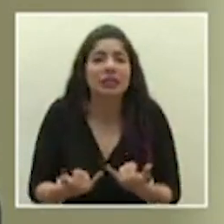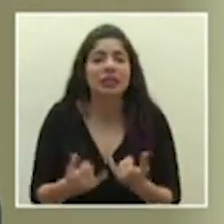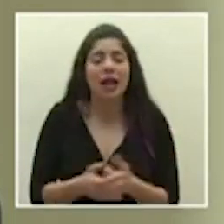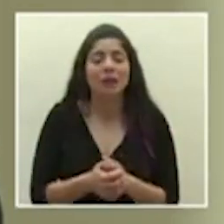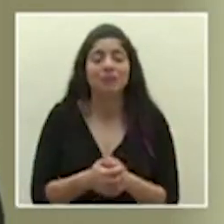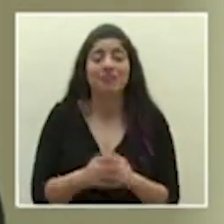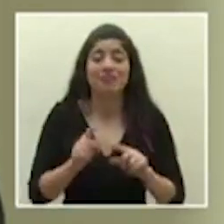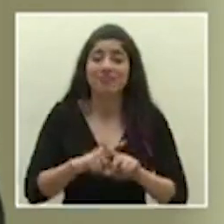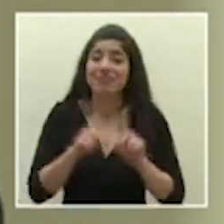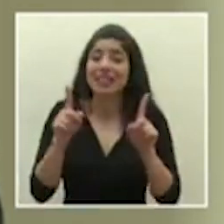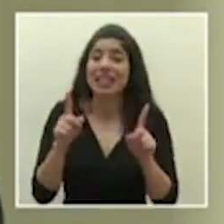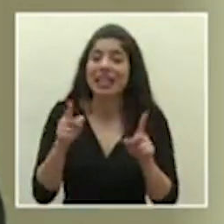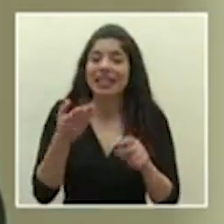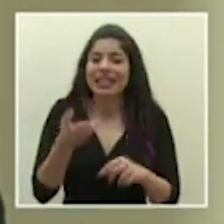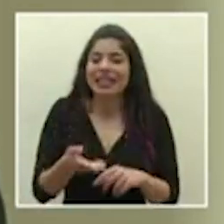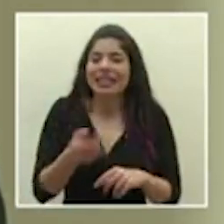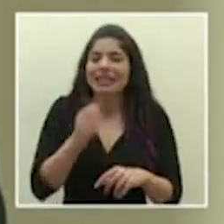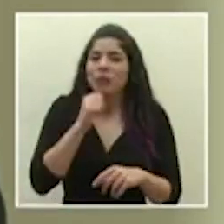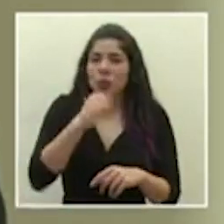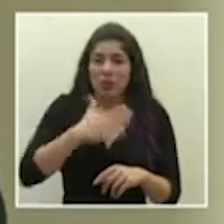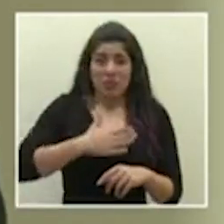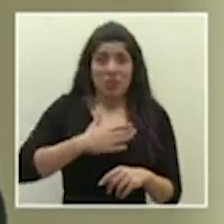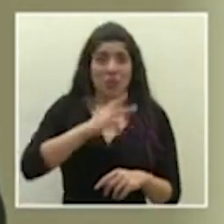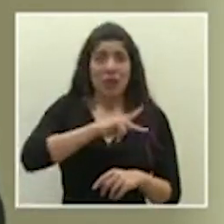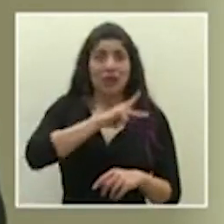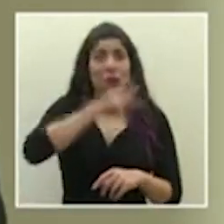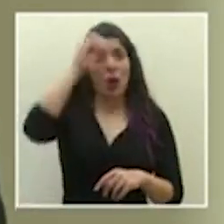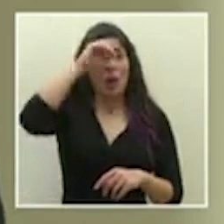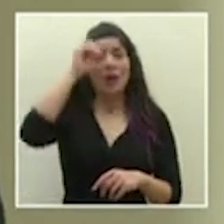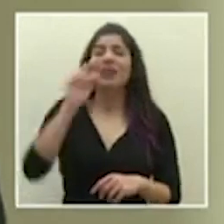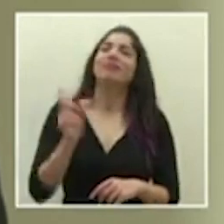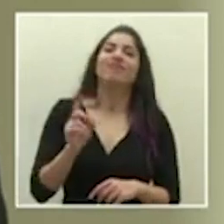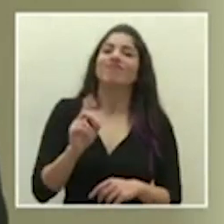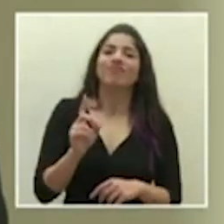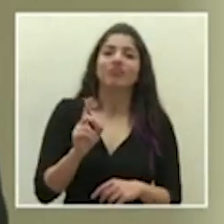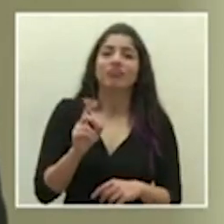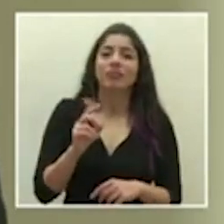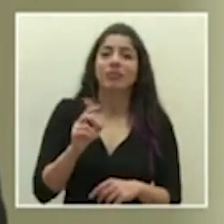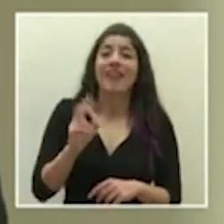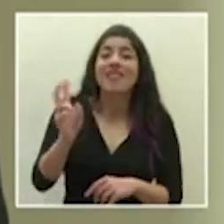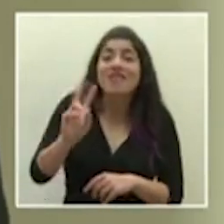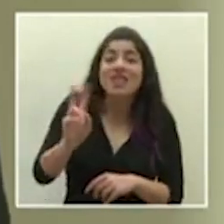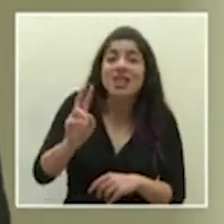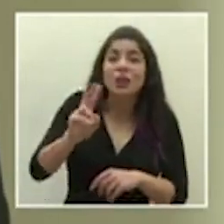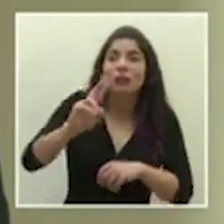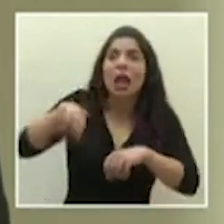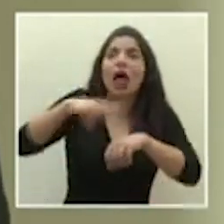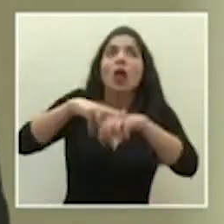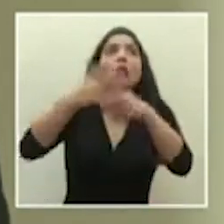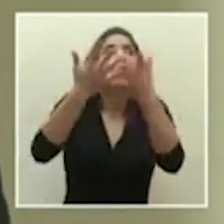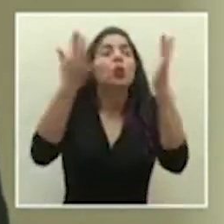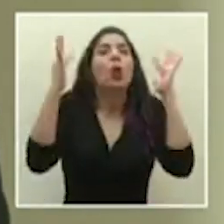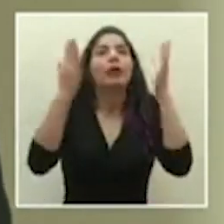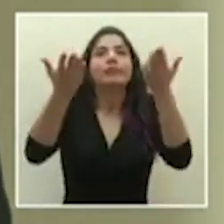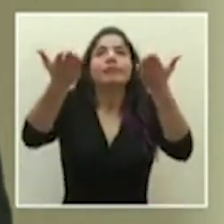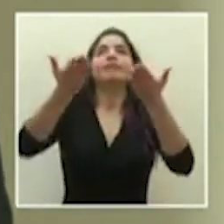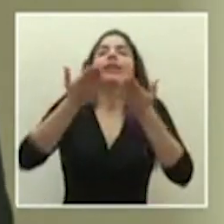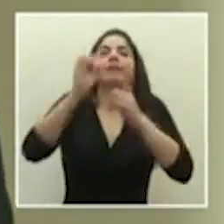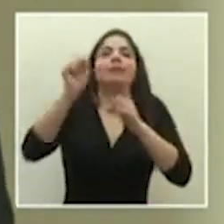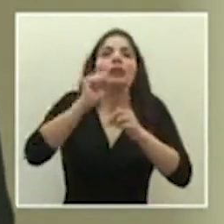Pero esto no es un asunto mío, es un asunto que el virus, la naturaleza, nos puso enfrente.